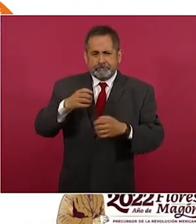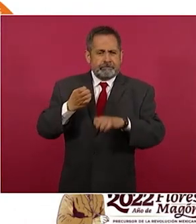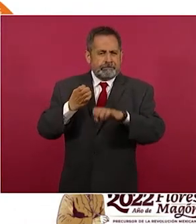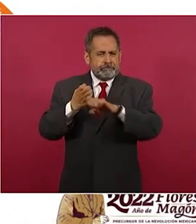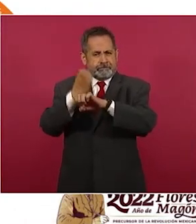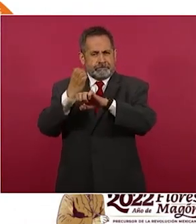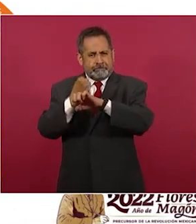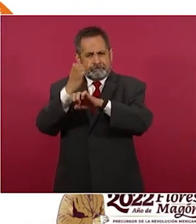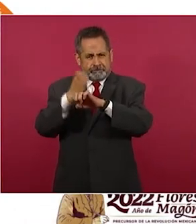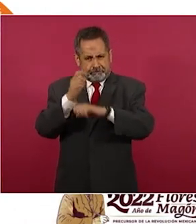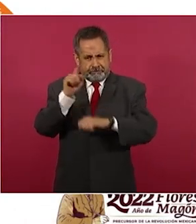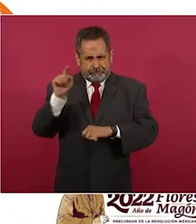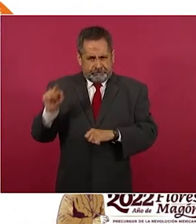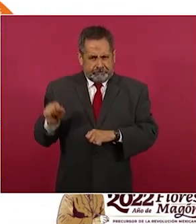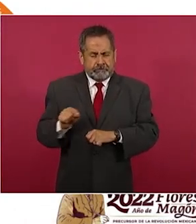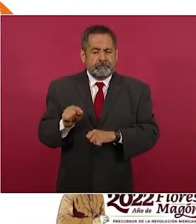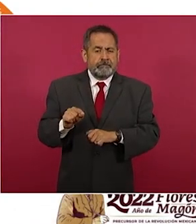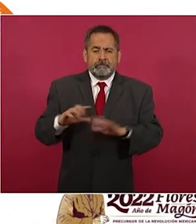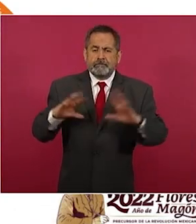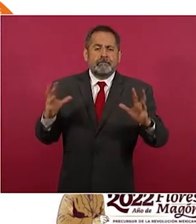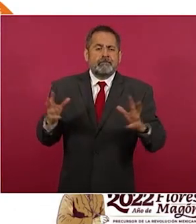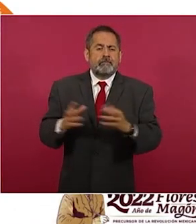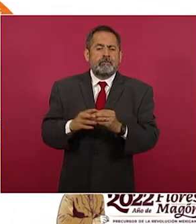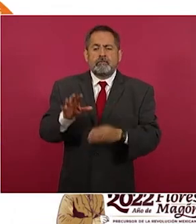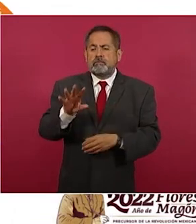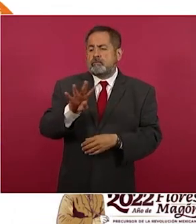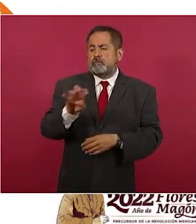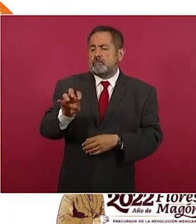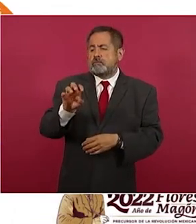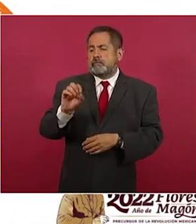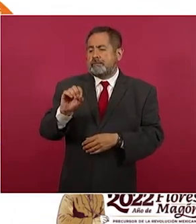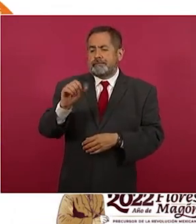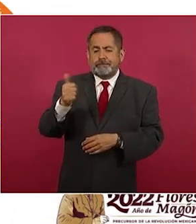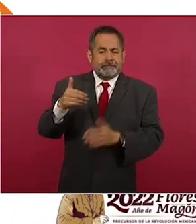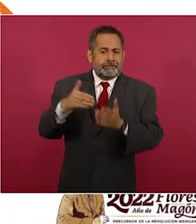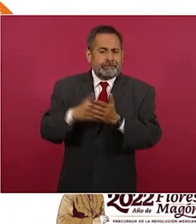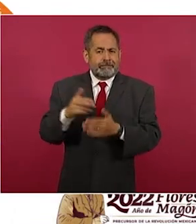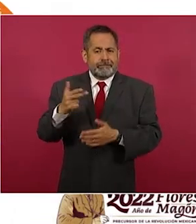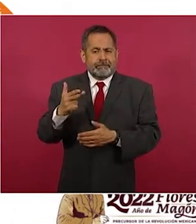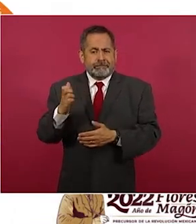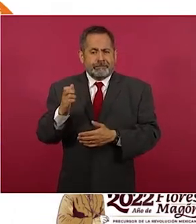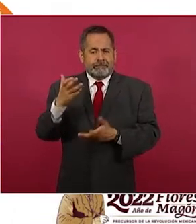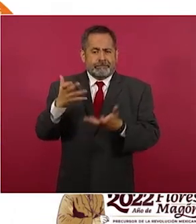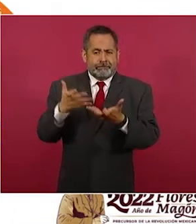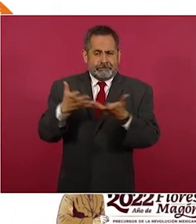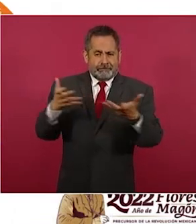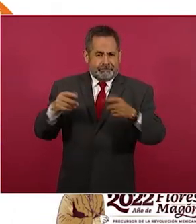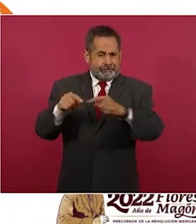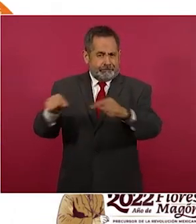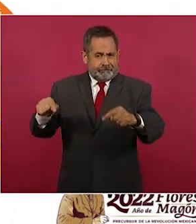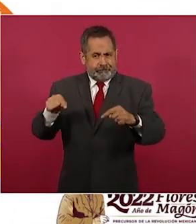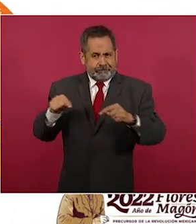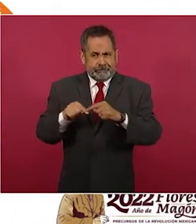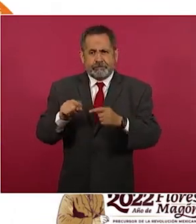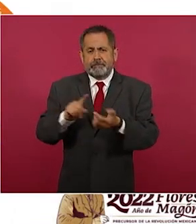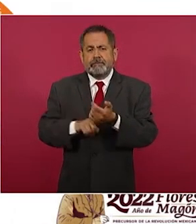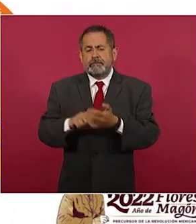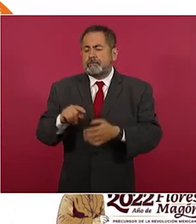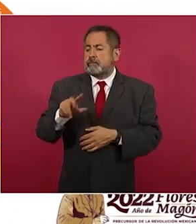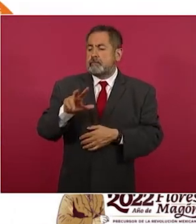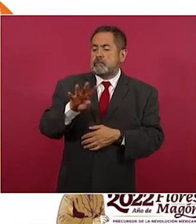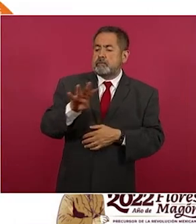estados. En hectáreas significa más de 406 mil hectáreas y 485